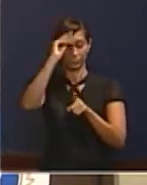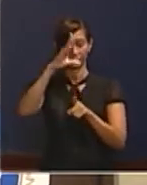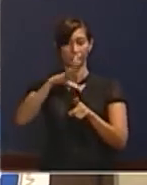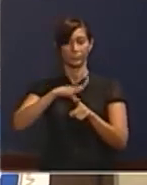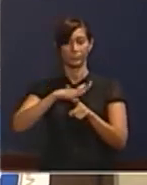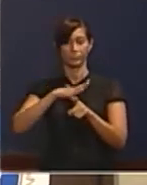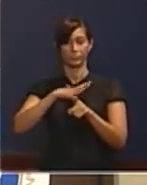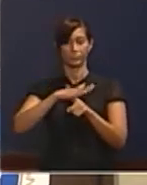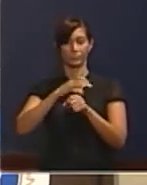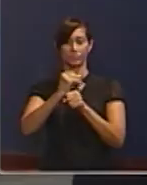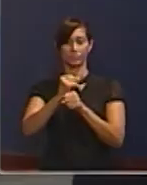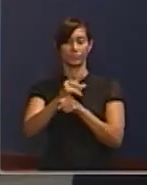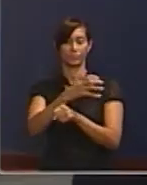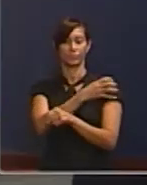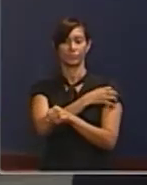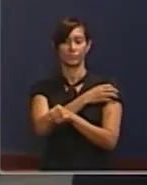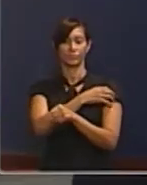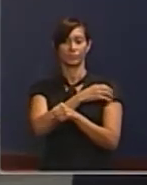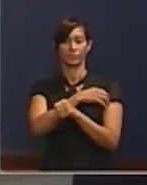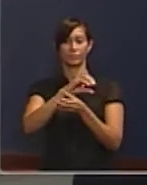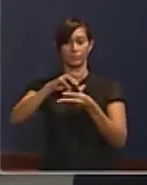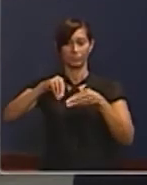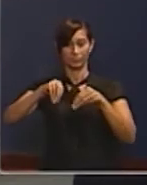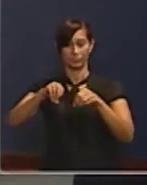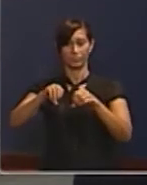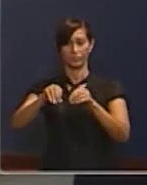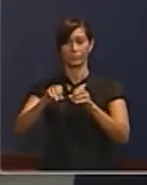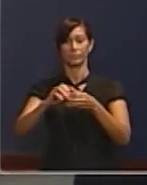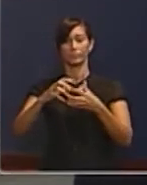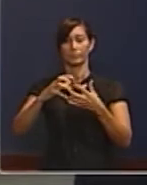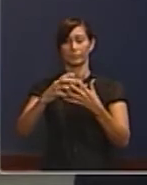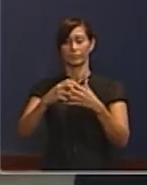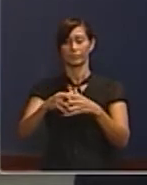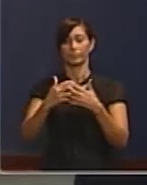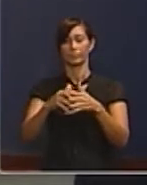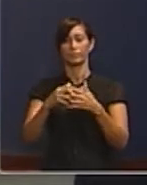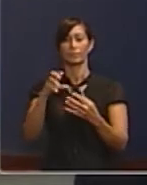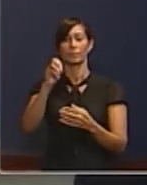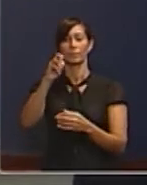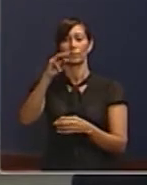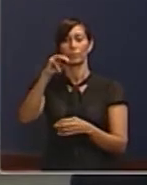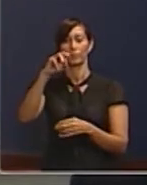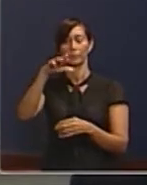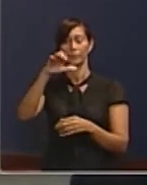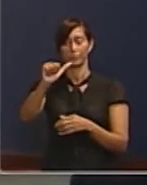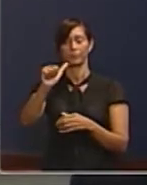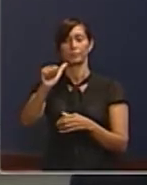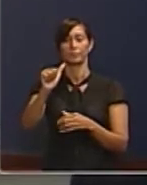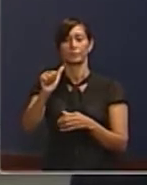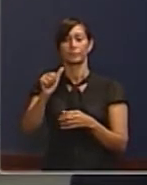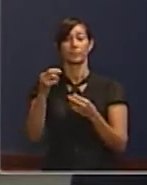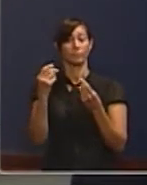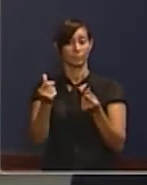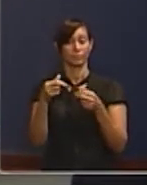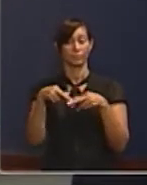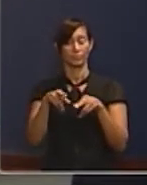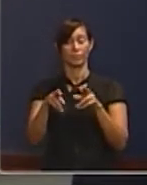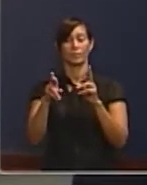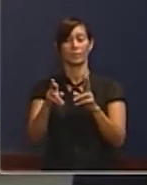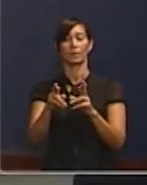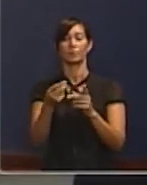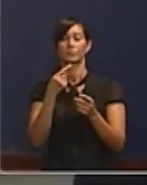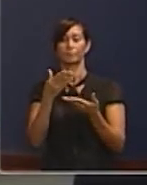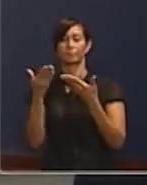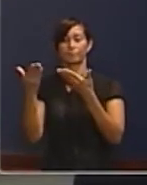agroindustrial Osmar Benítez. Vamos de inmediato a dar la